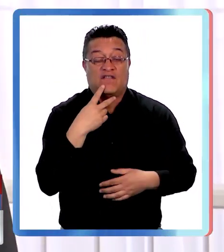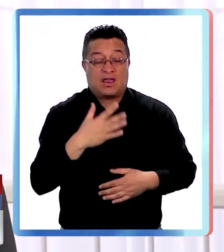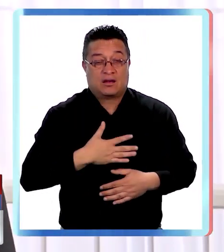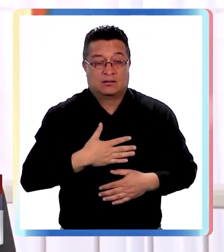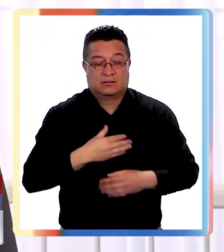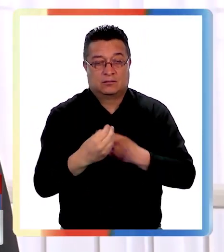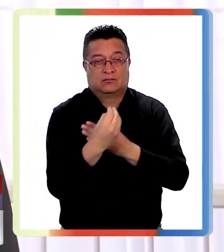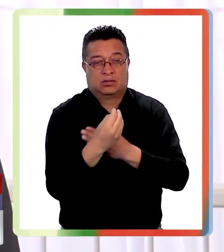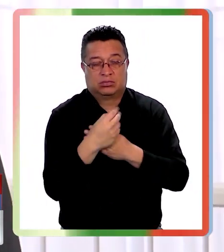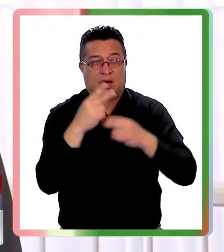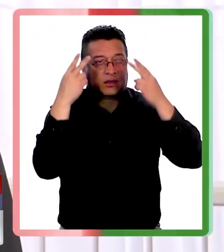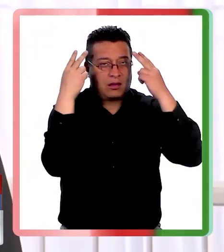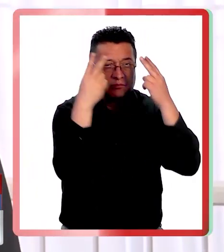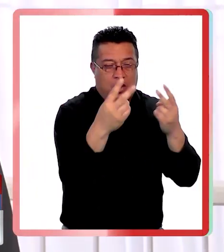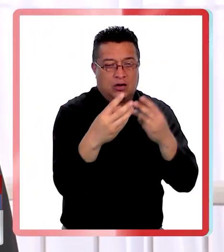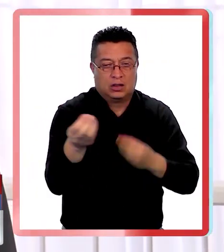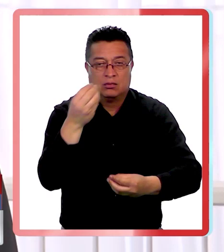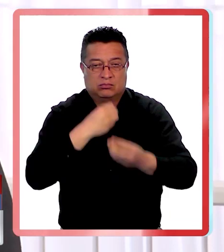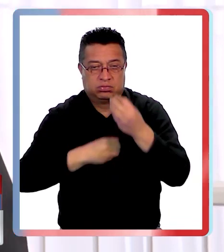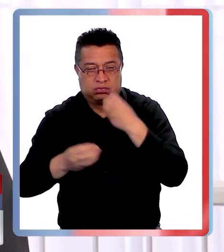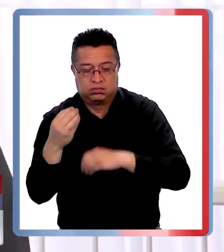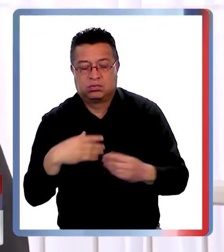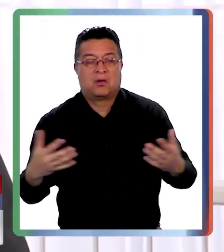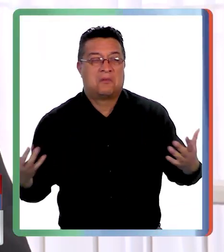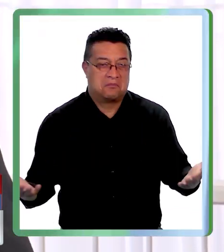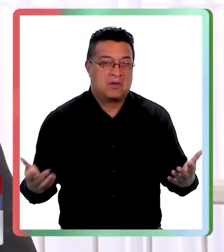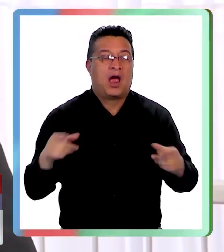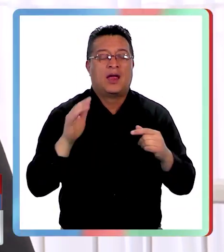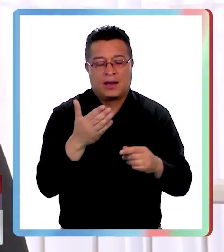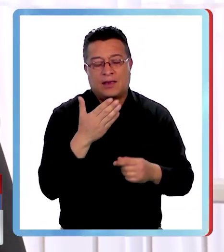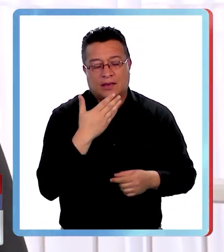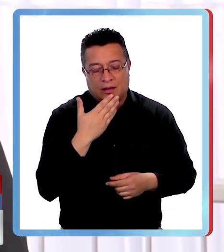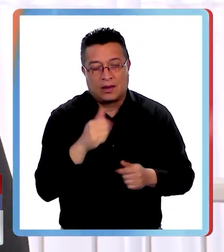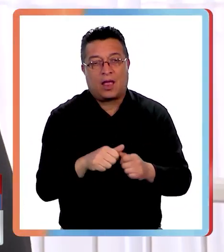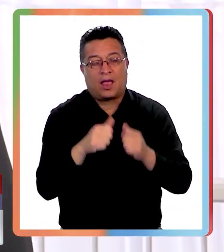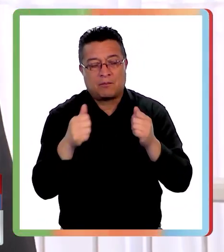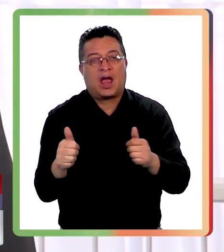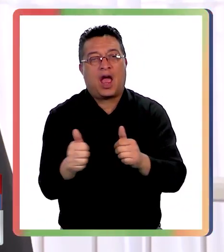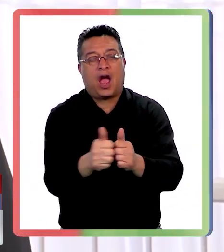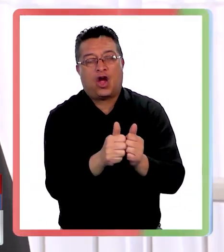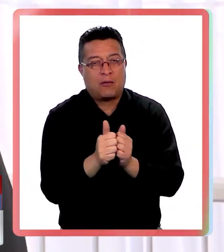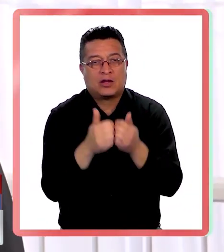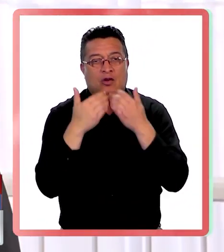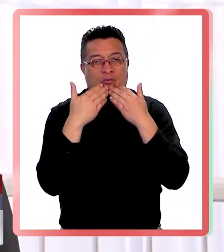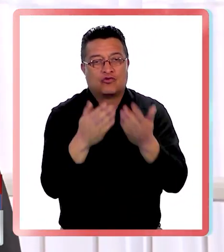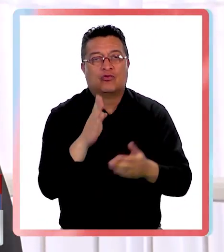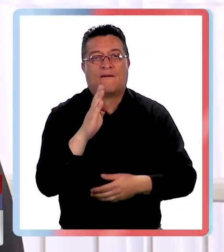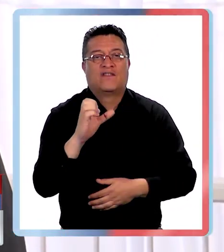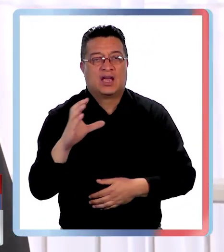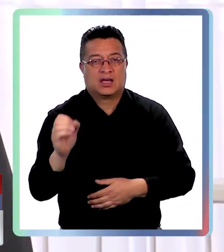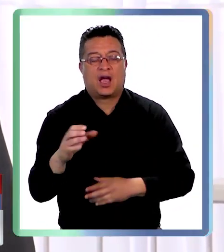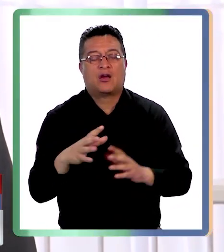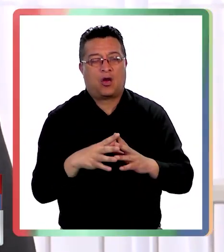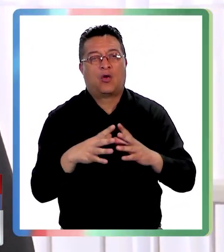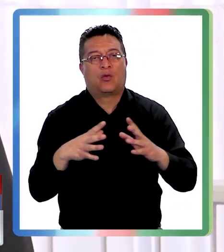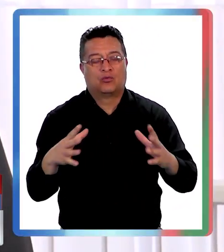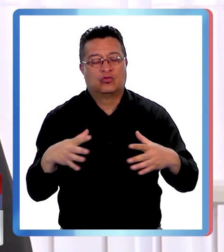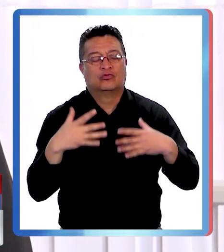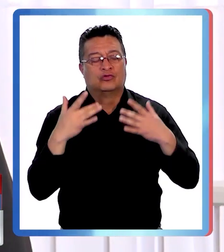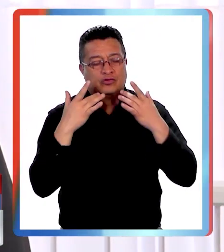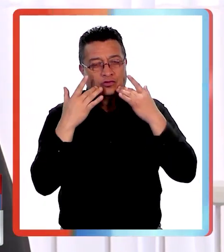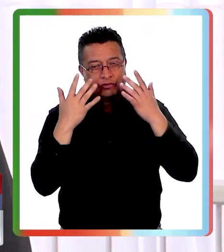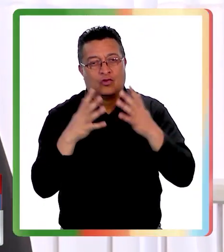de la vida aquí en la ciudad, tanto transporte, alimentación y además los acompañamientos que da la beca son bastante